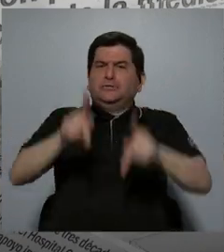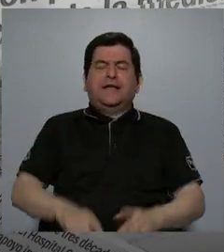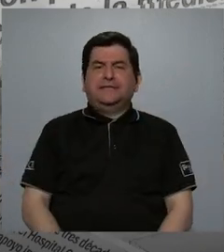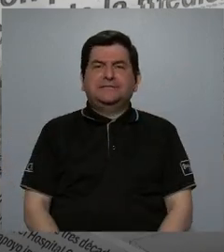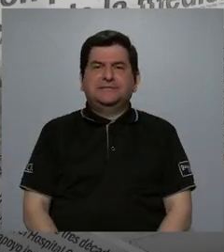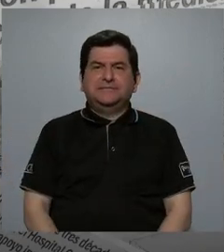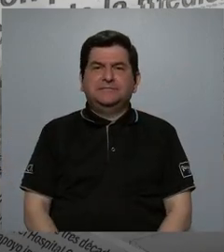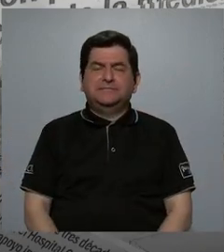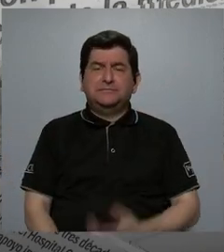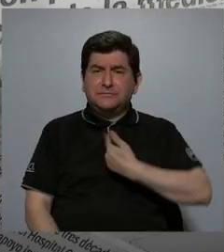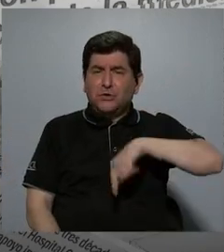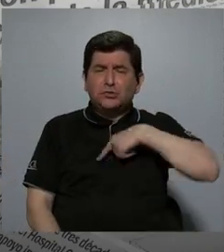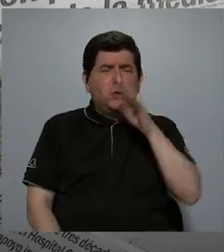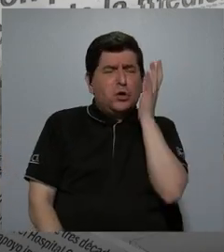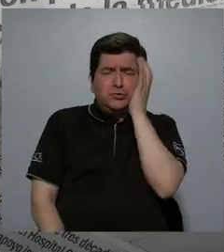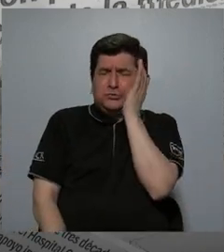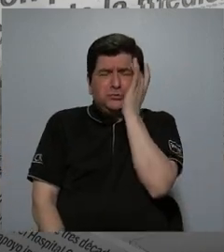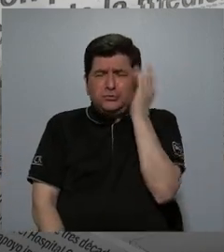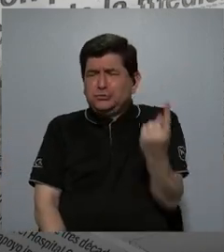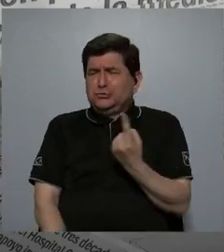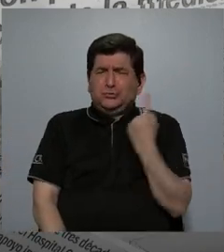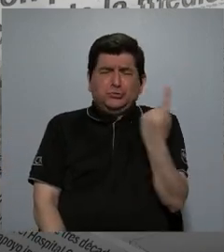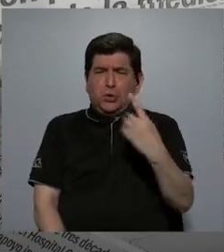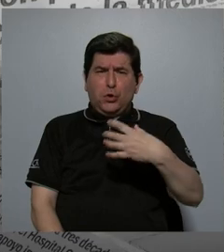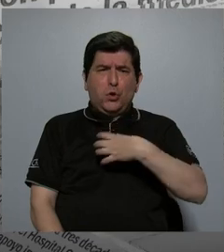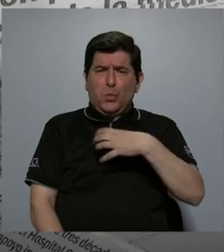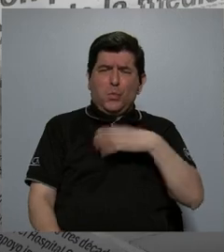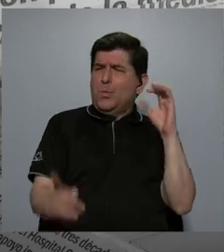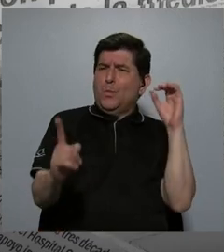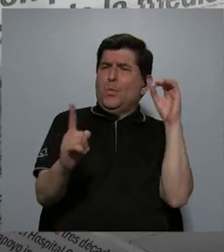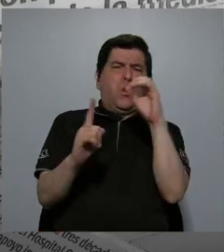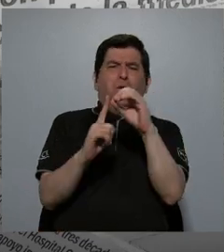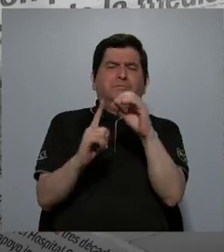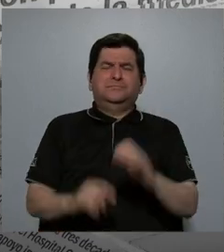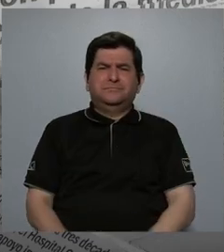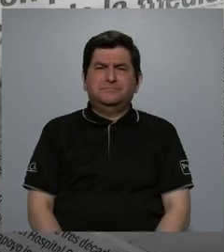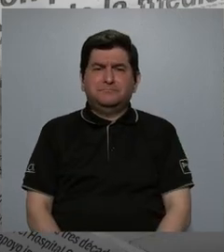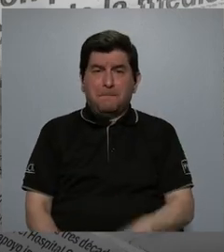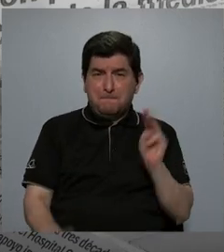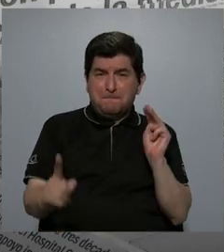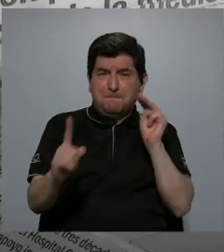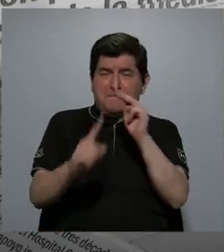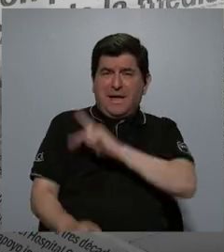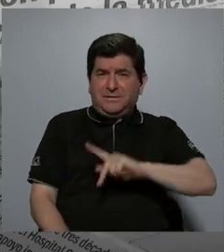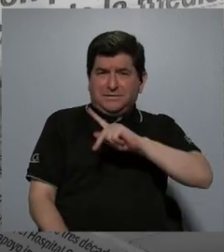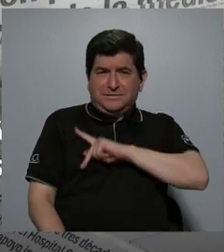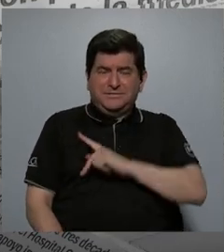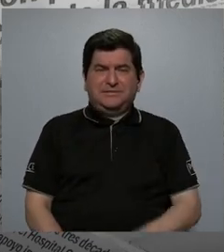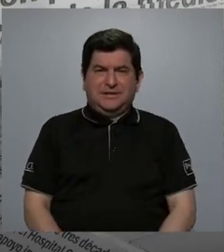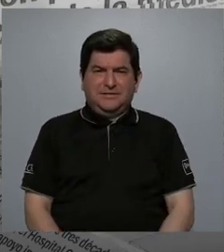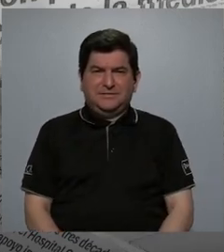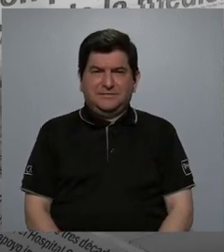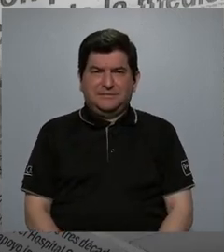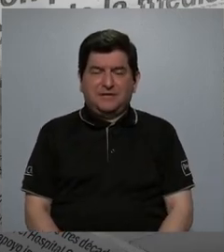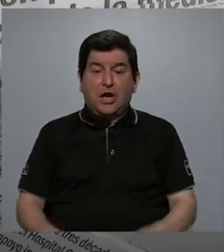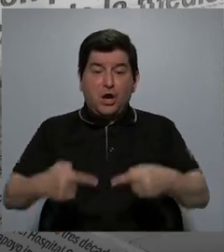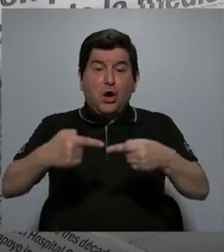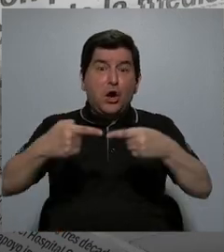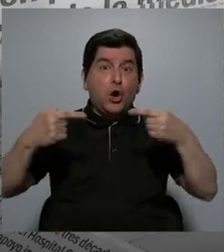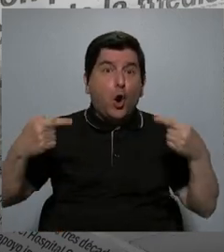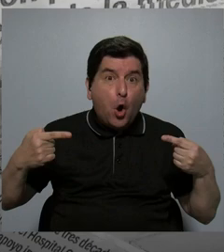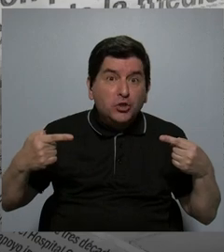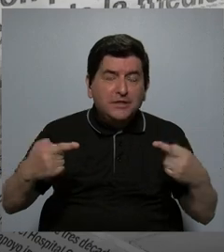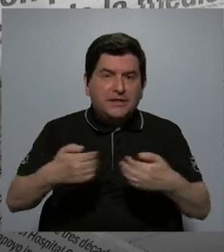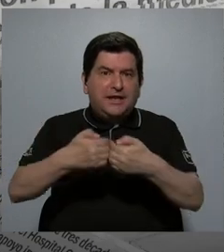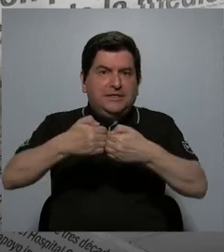nos hace preocuparnos más por nuestros objetivos, por nuestras metas personales, en contra o nos